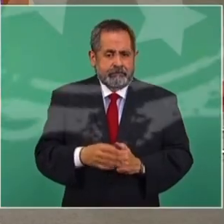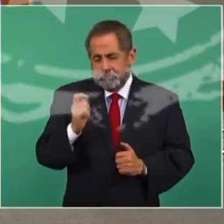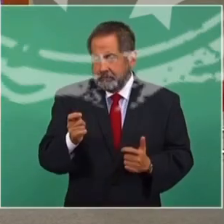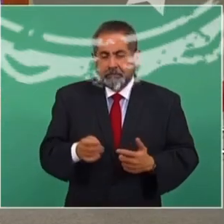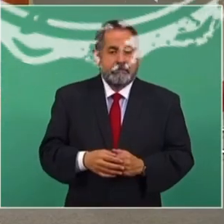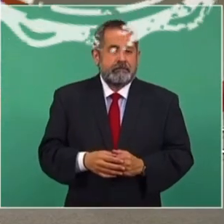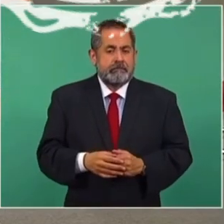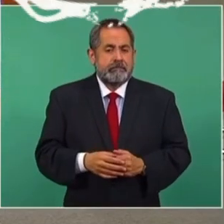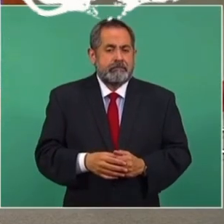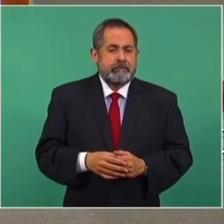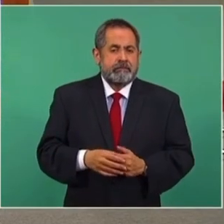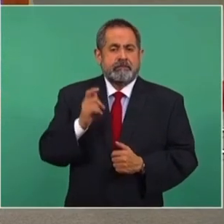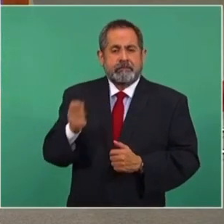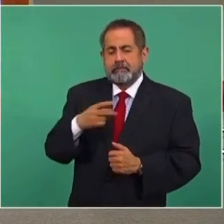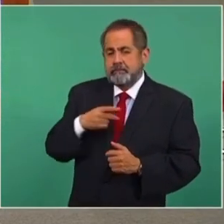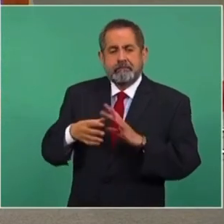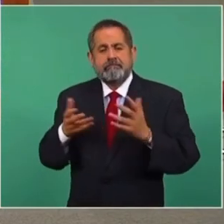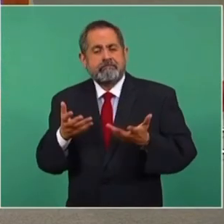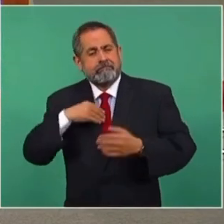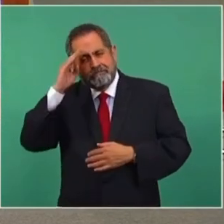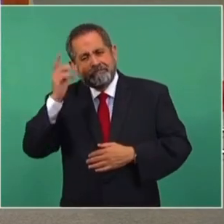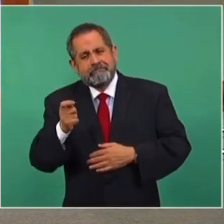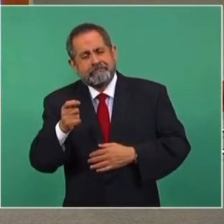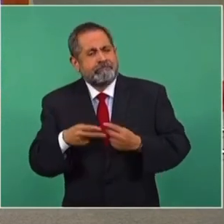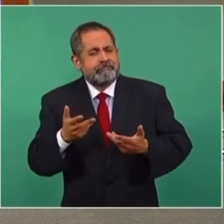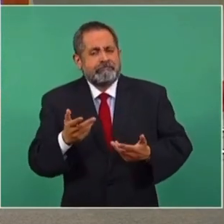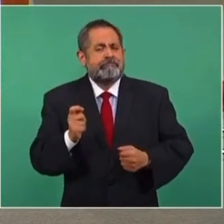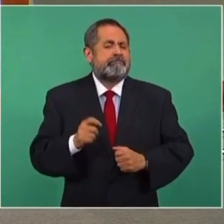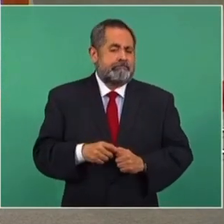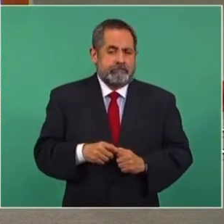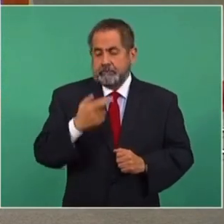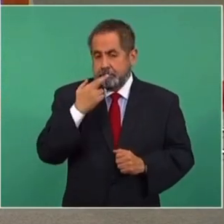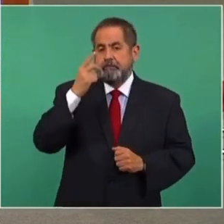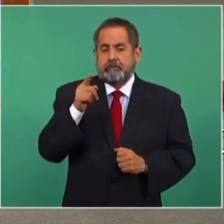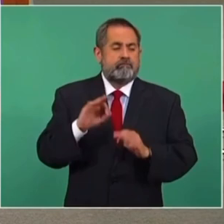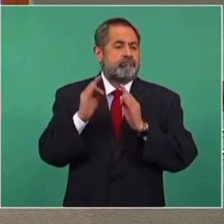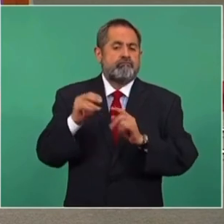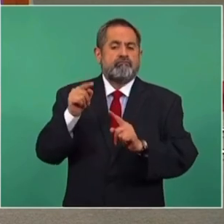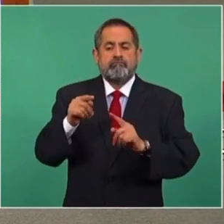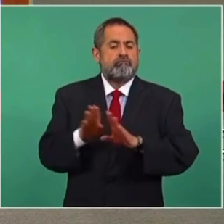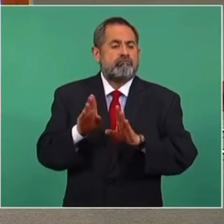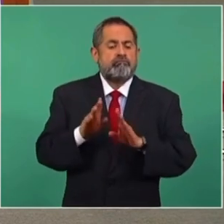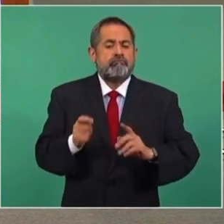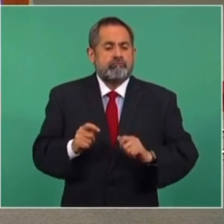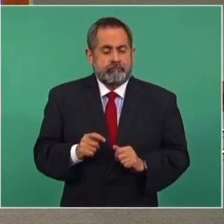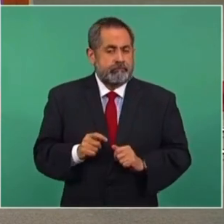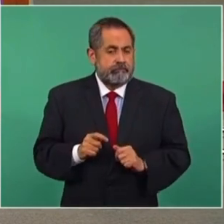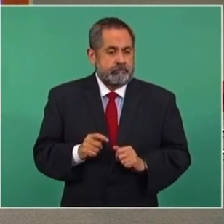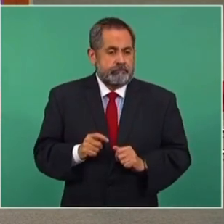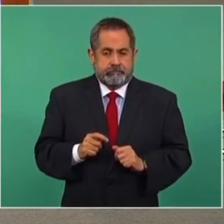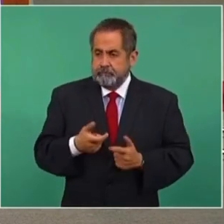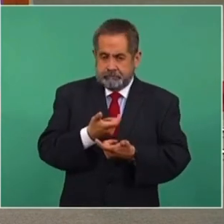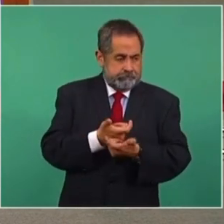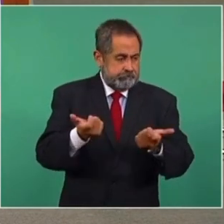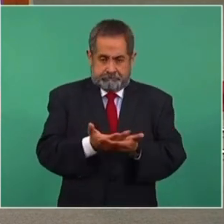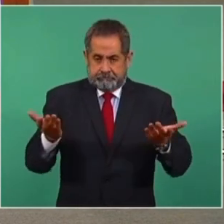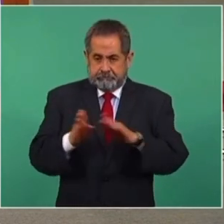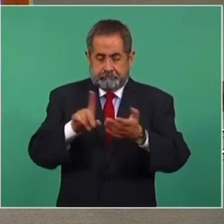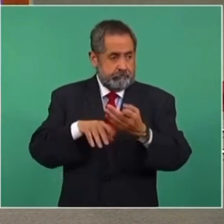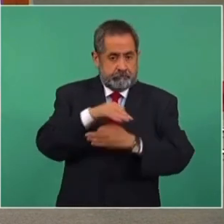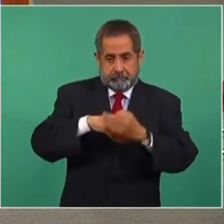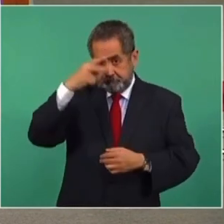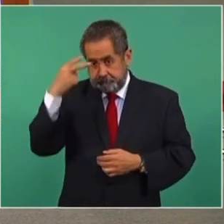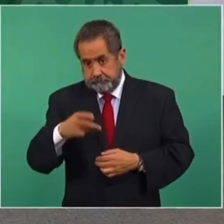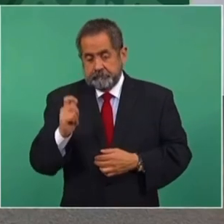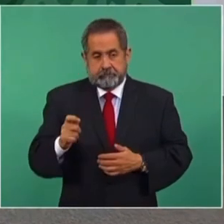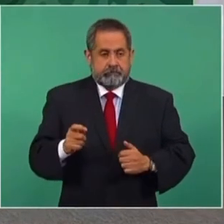Entonces, ¿qué tenemos que buscar? Yo creo que la mejor manera de la distribución de lo que es de todos